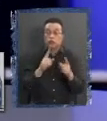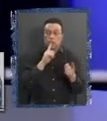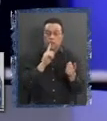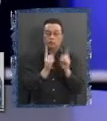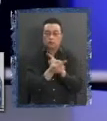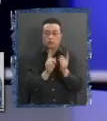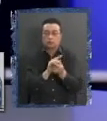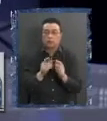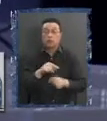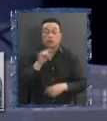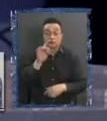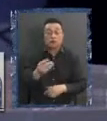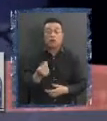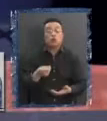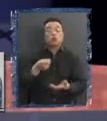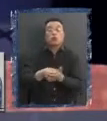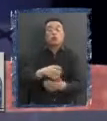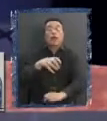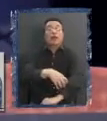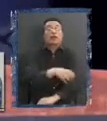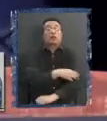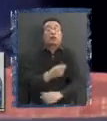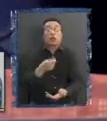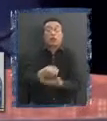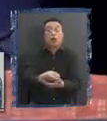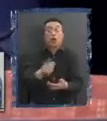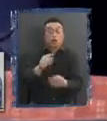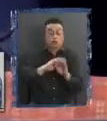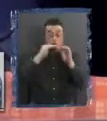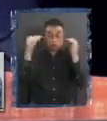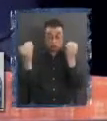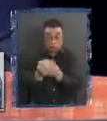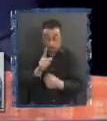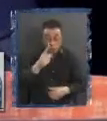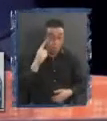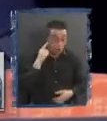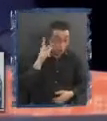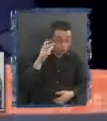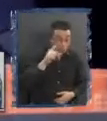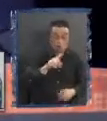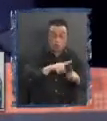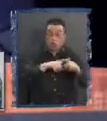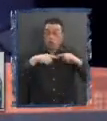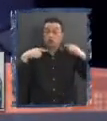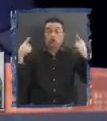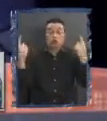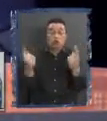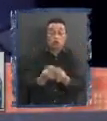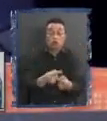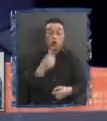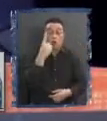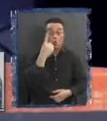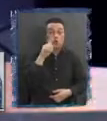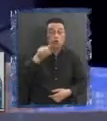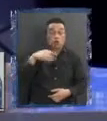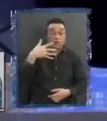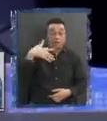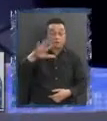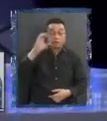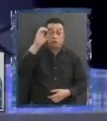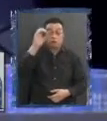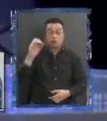se administra el la región o no? Del total, mira, que escuchen los televidentes, del total 1,15% de